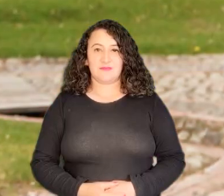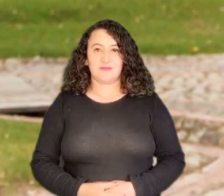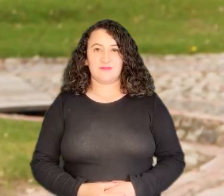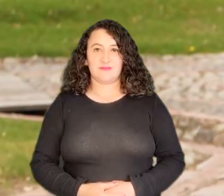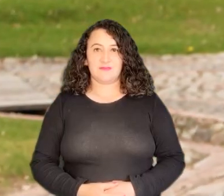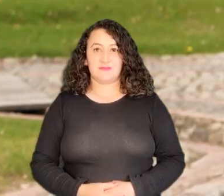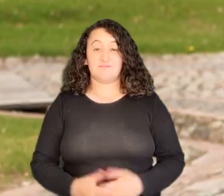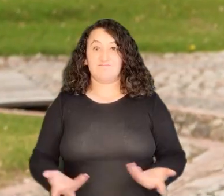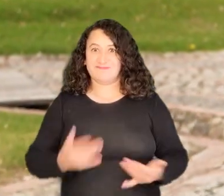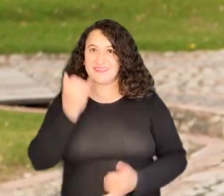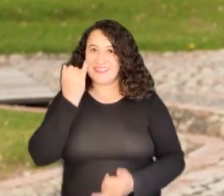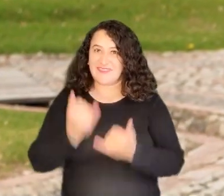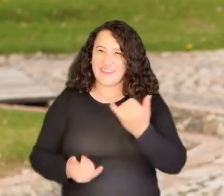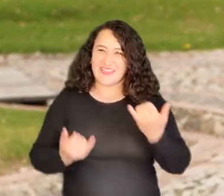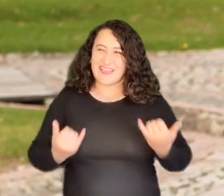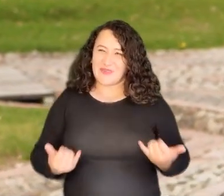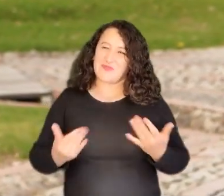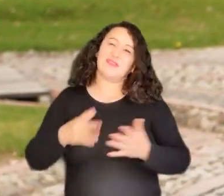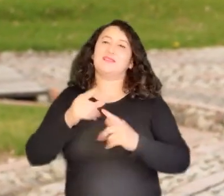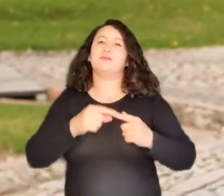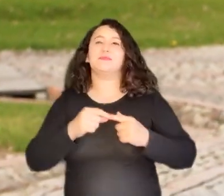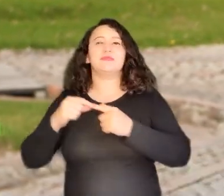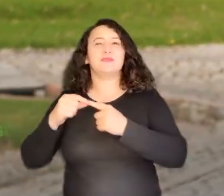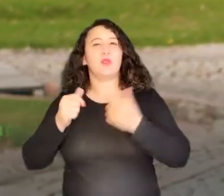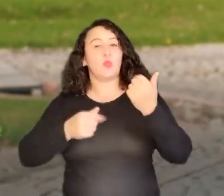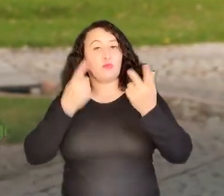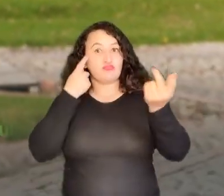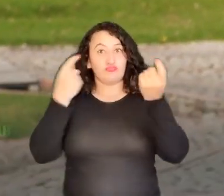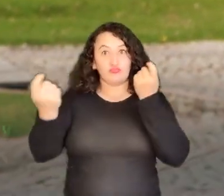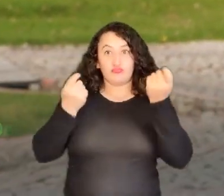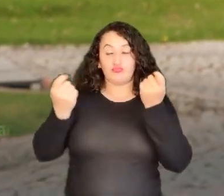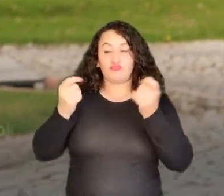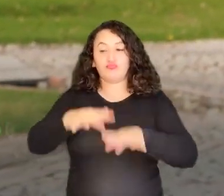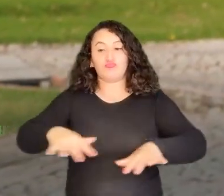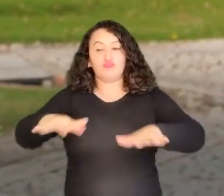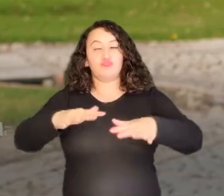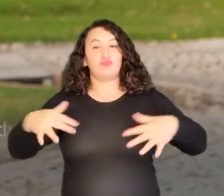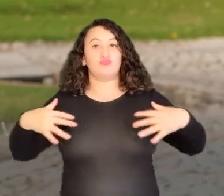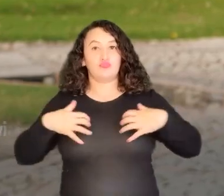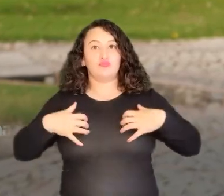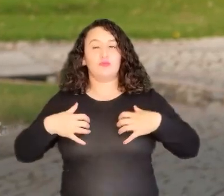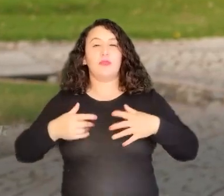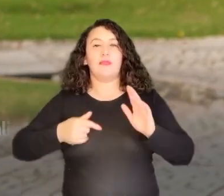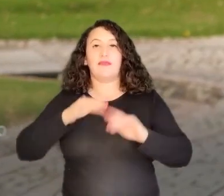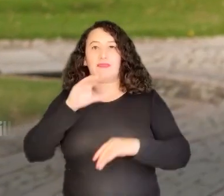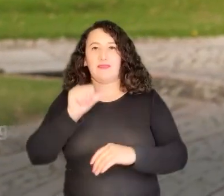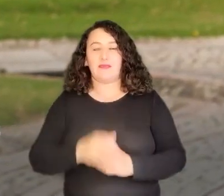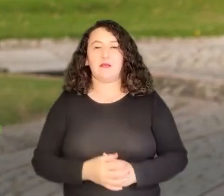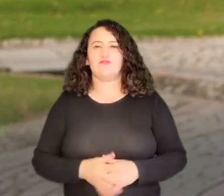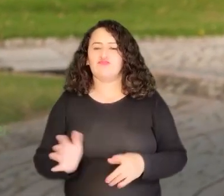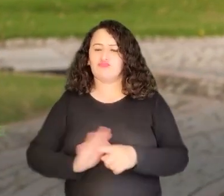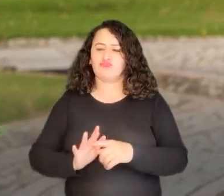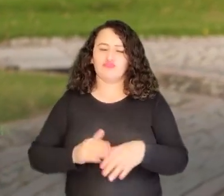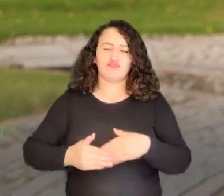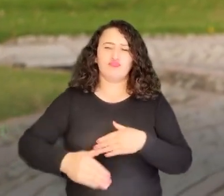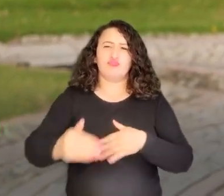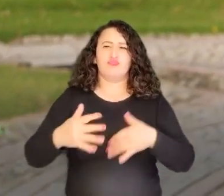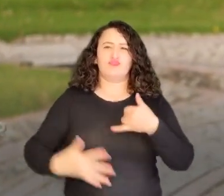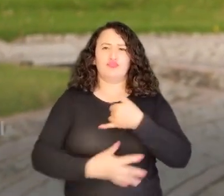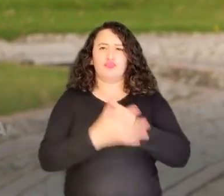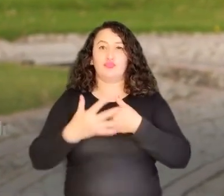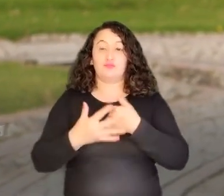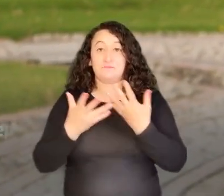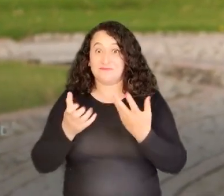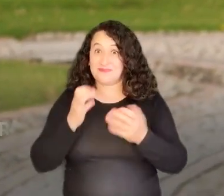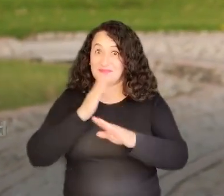Así llegamos al final de este especial sobre la estrategia de extensión zoosanitaria que el ICA implementa en todo el país. Queremos